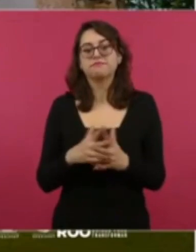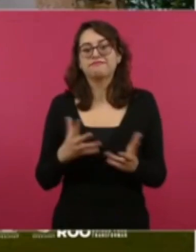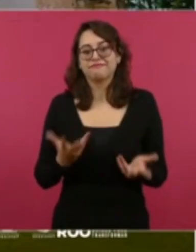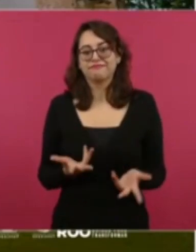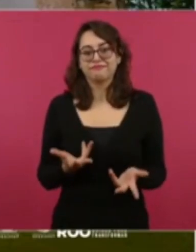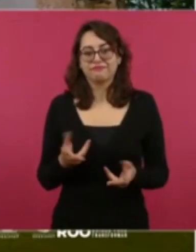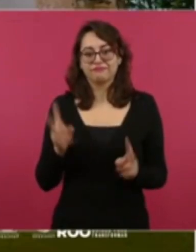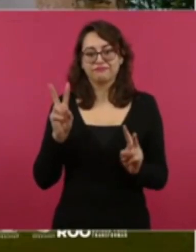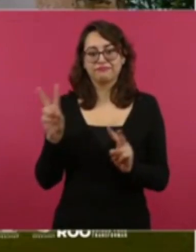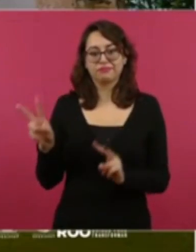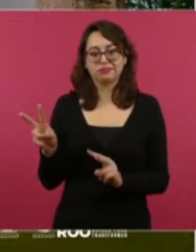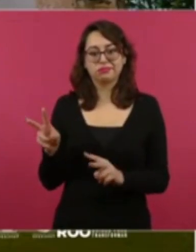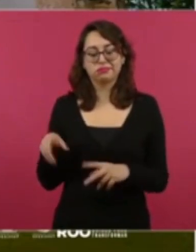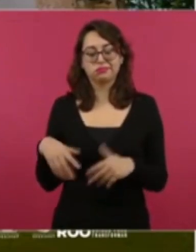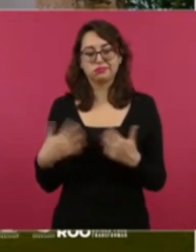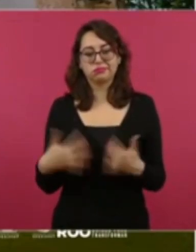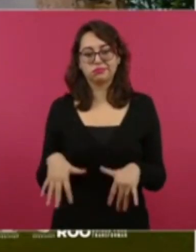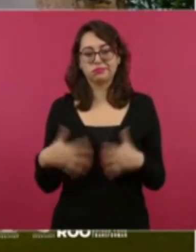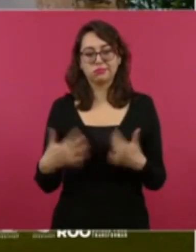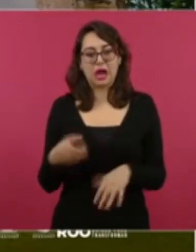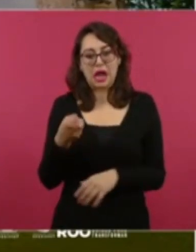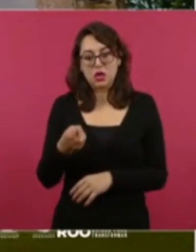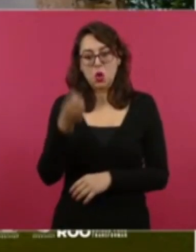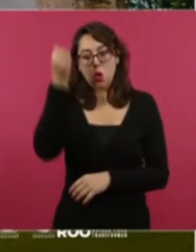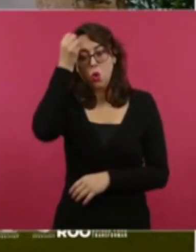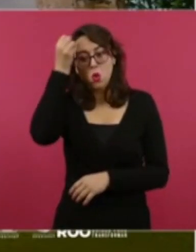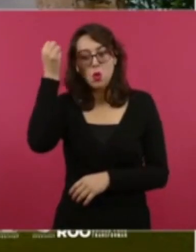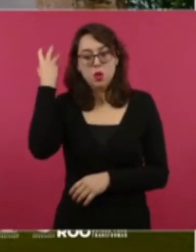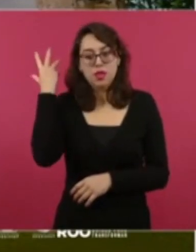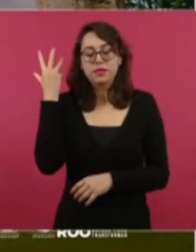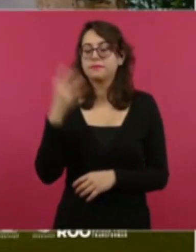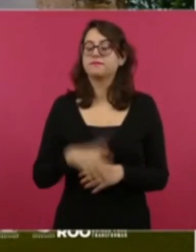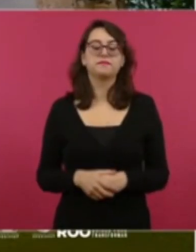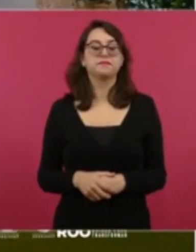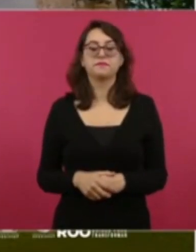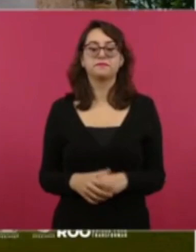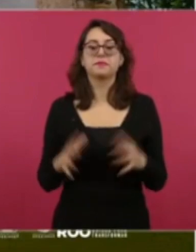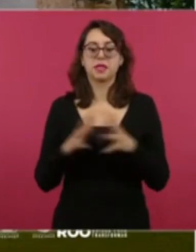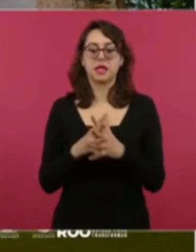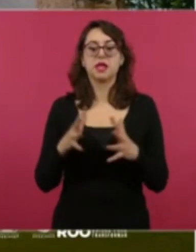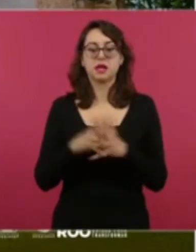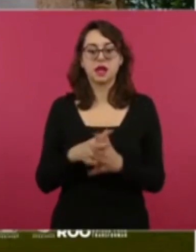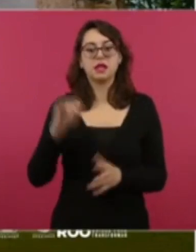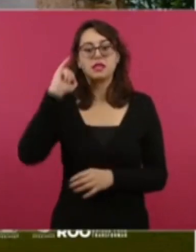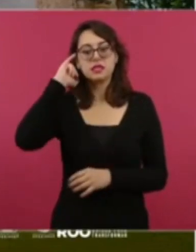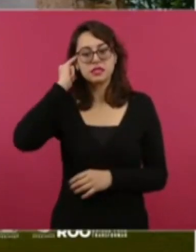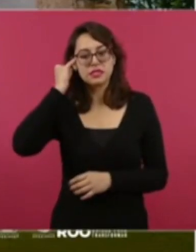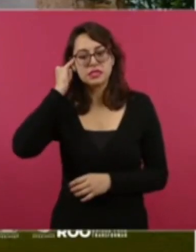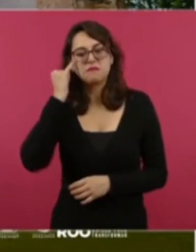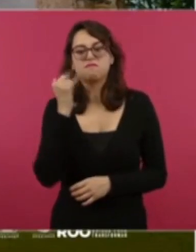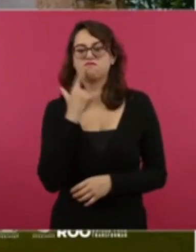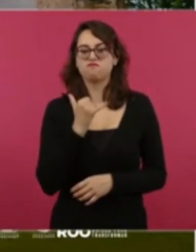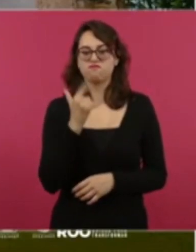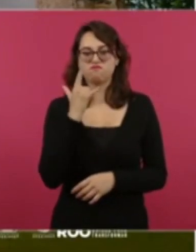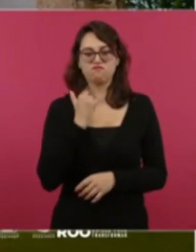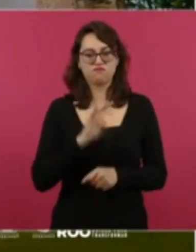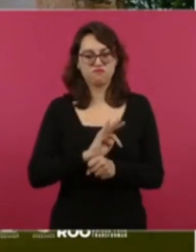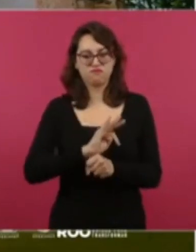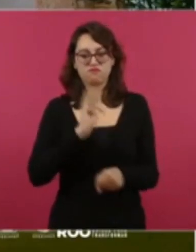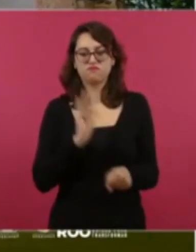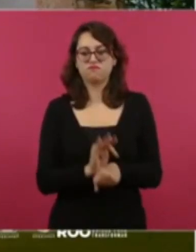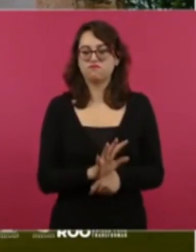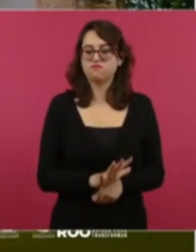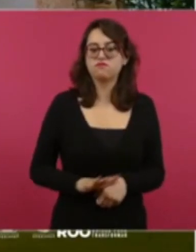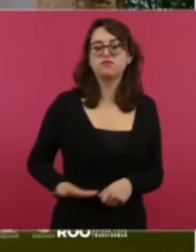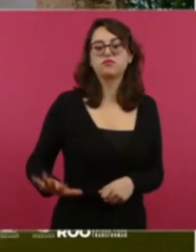de momentos que no podemos olvidar jamás, cicatrices de una lucha de hombres y mujeres mayas, valientes y guerreros.